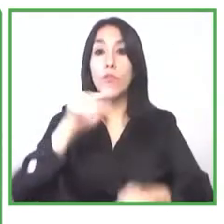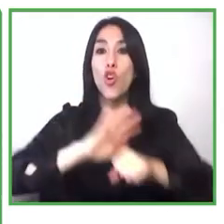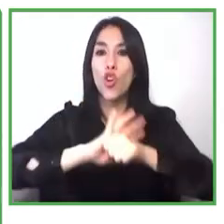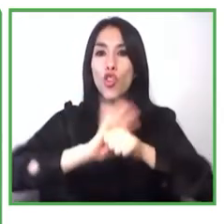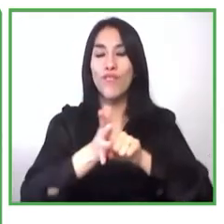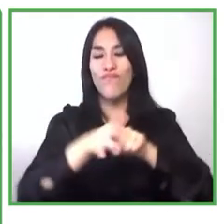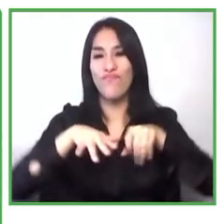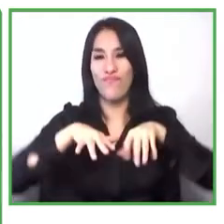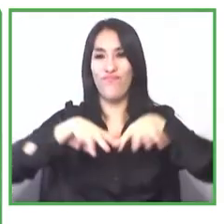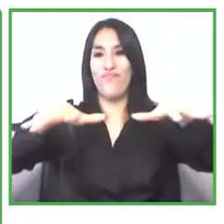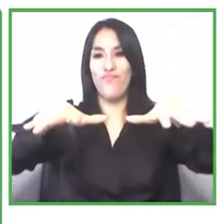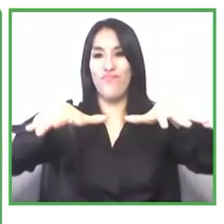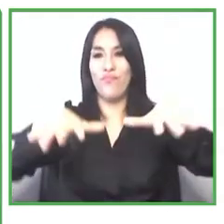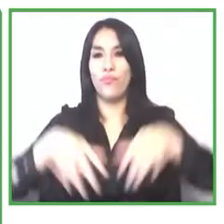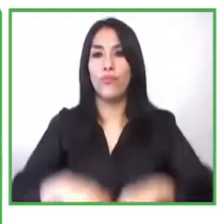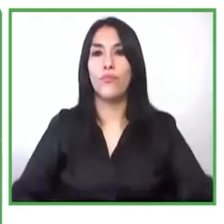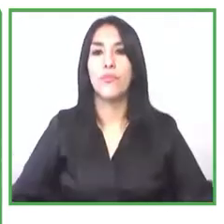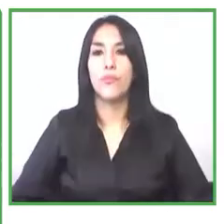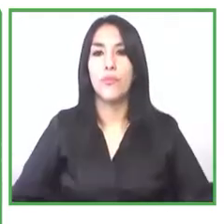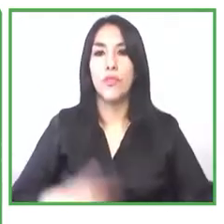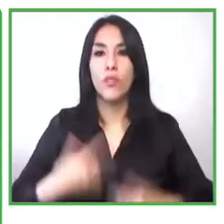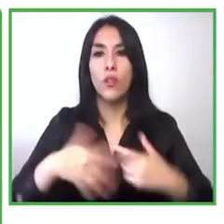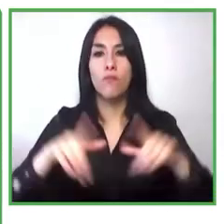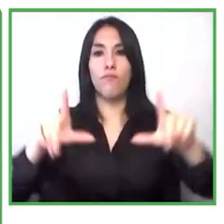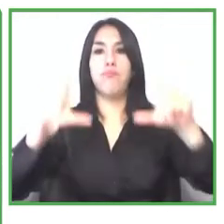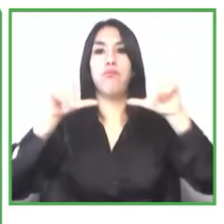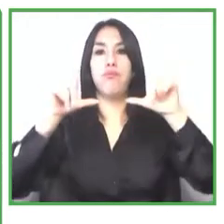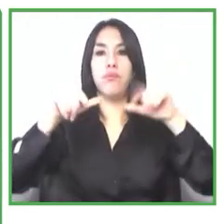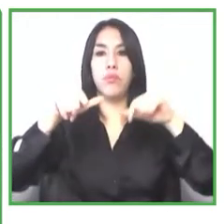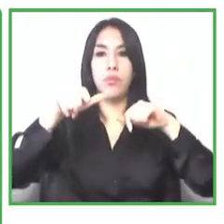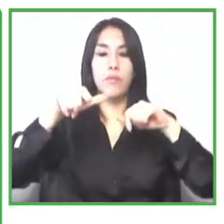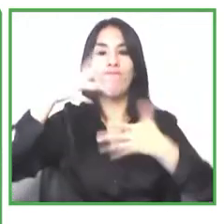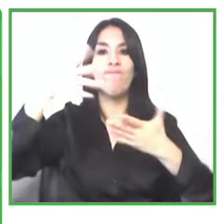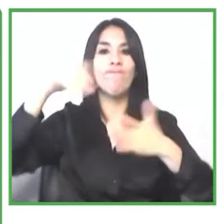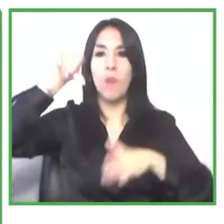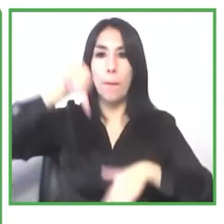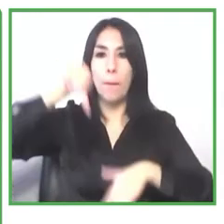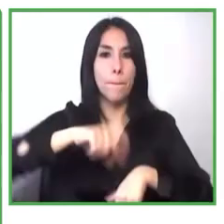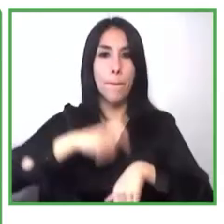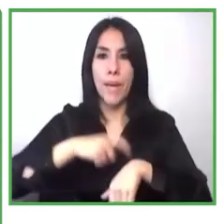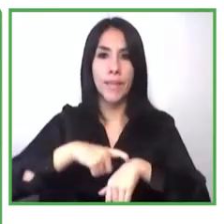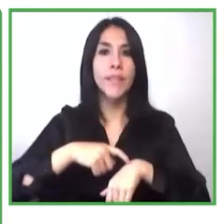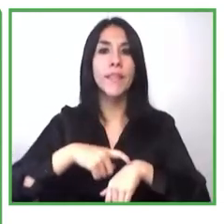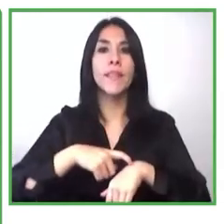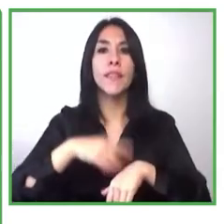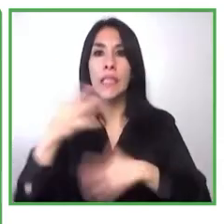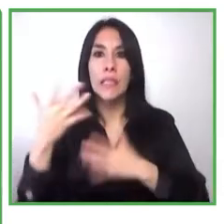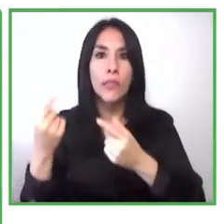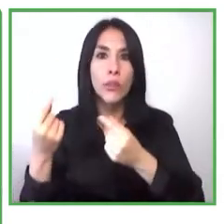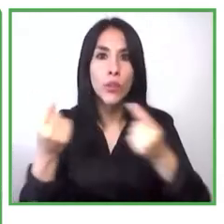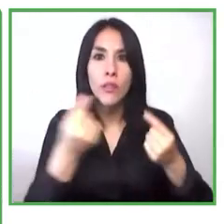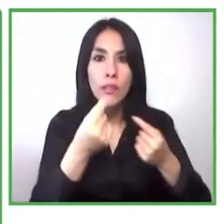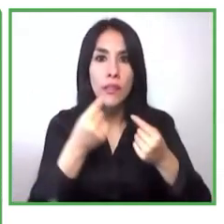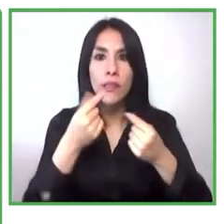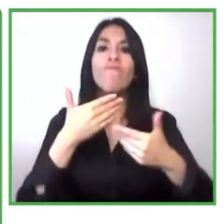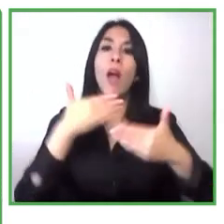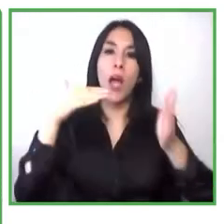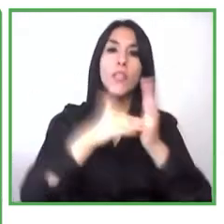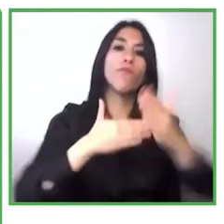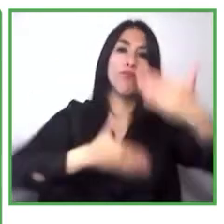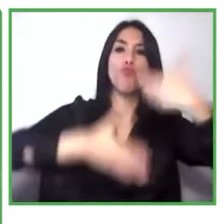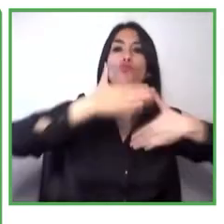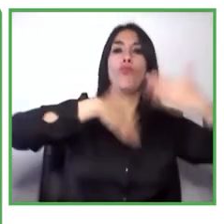hacer todas las adaptaciones para que todo este proceso de formación fuera virtual lo cual también tuvo